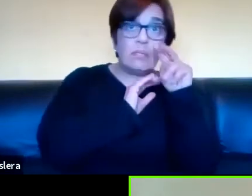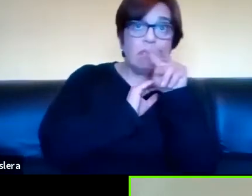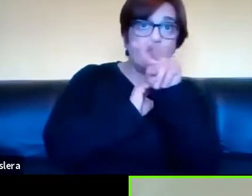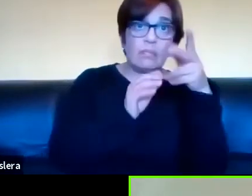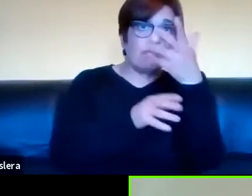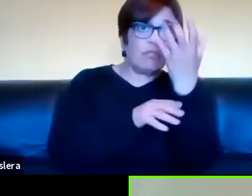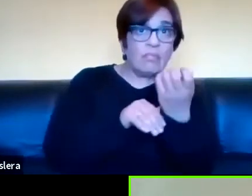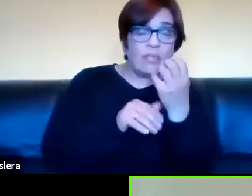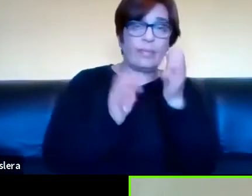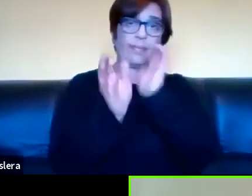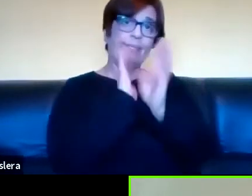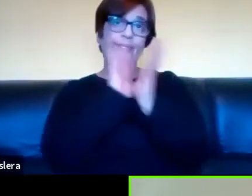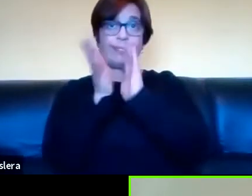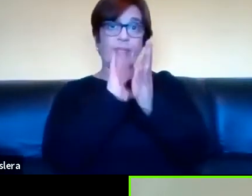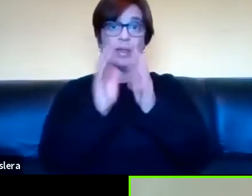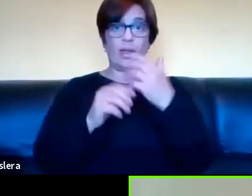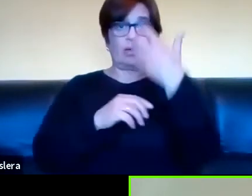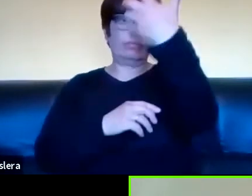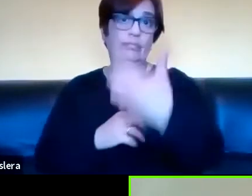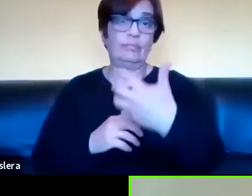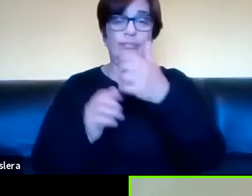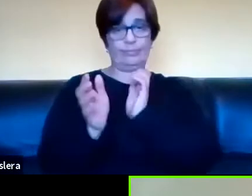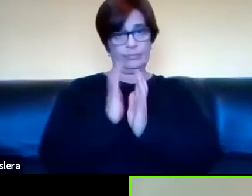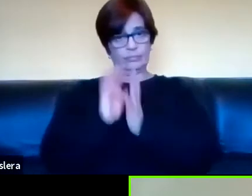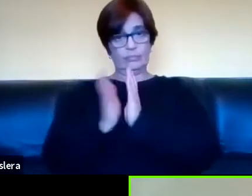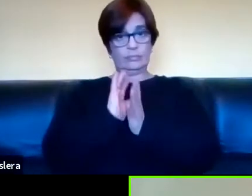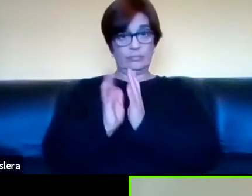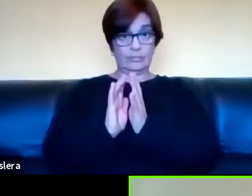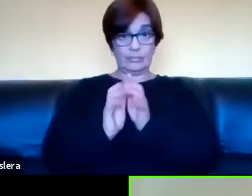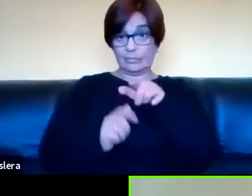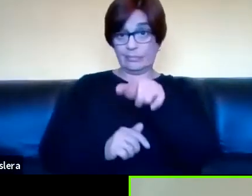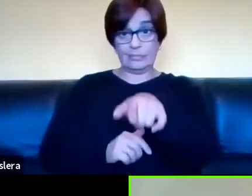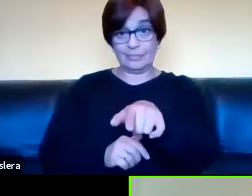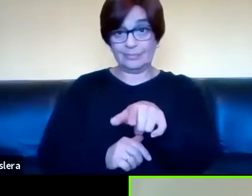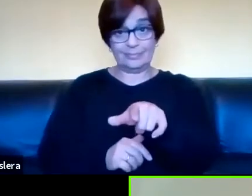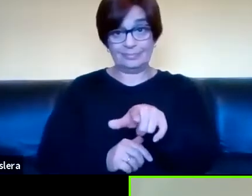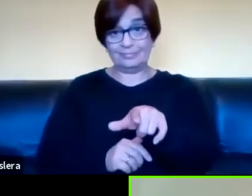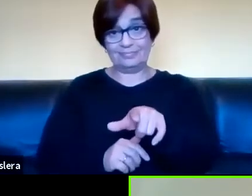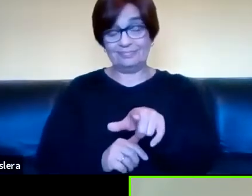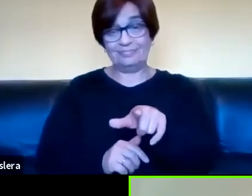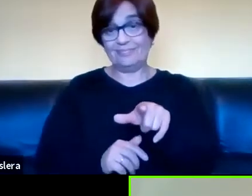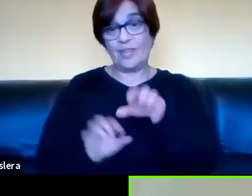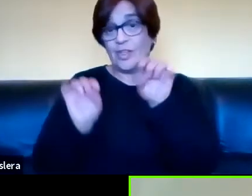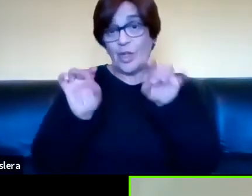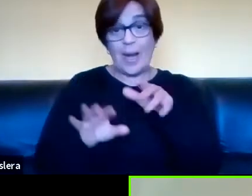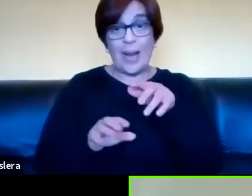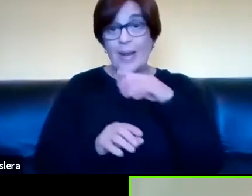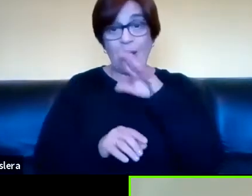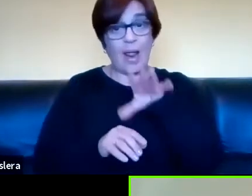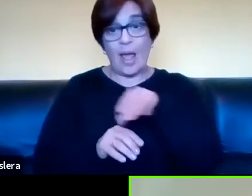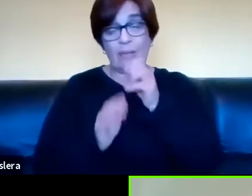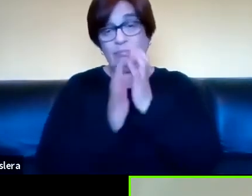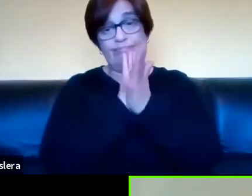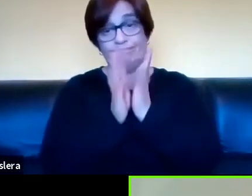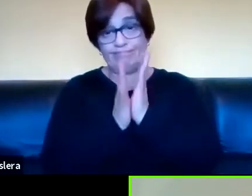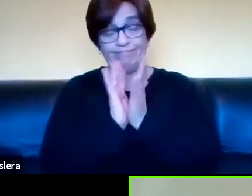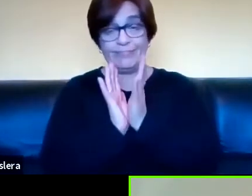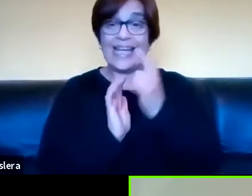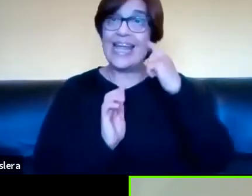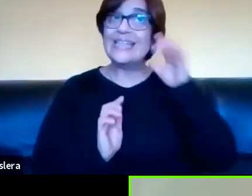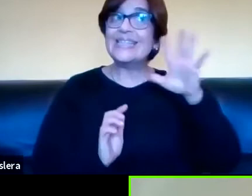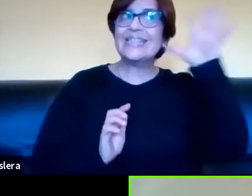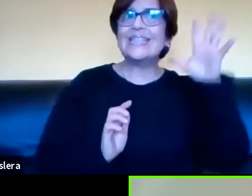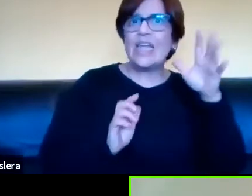definitiva está haciéndole más prácticas que serían orales en realidad a nivel digamos psicolingüístico no hay una